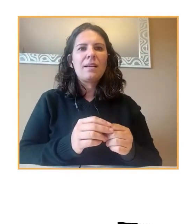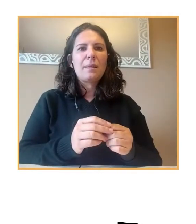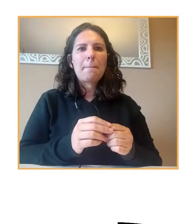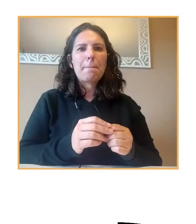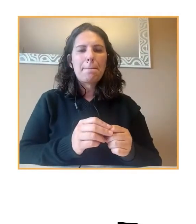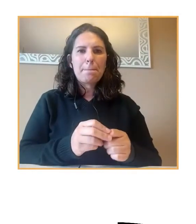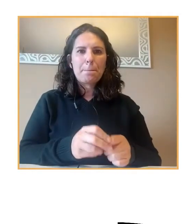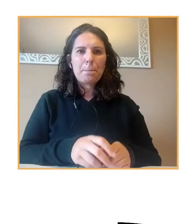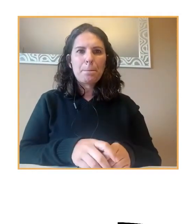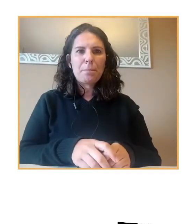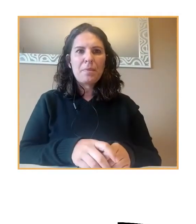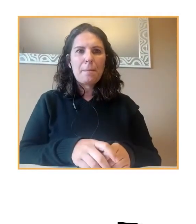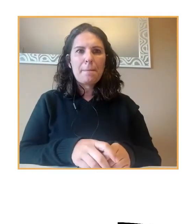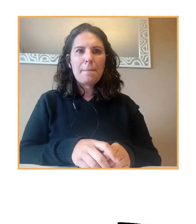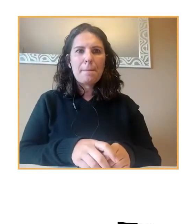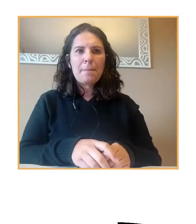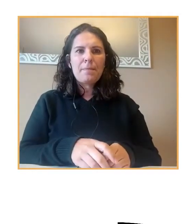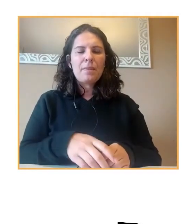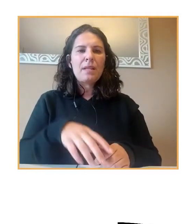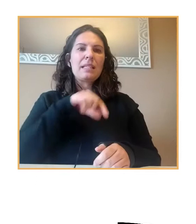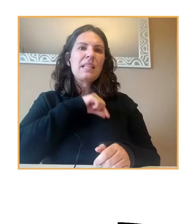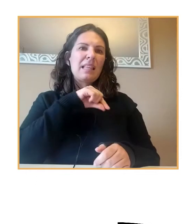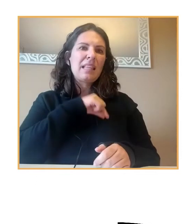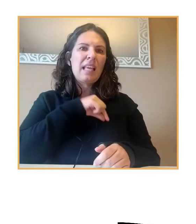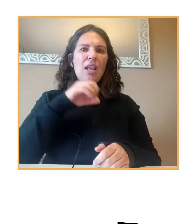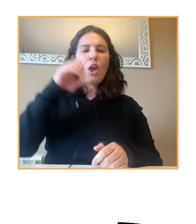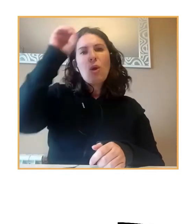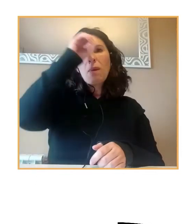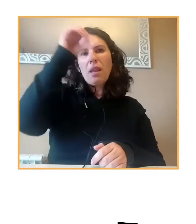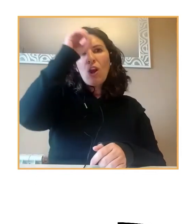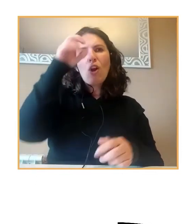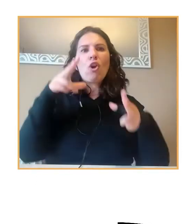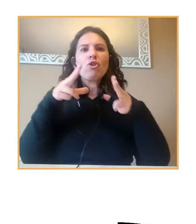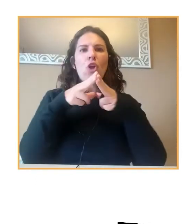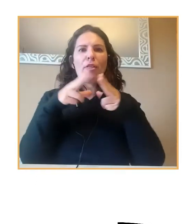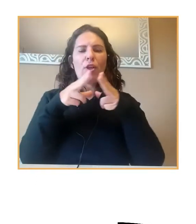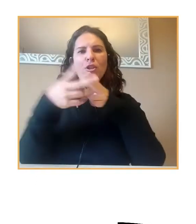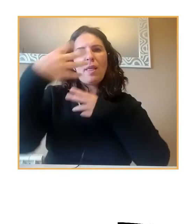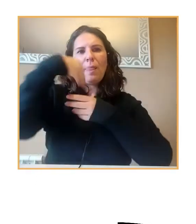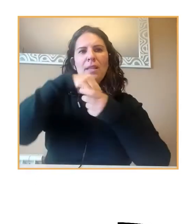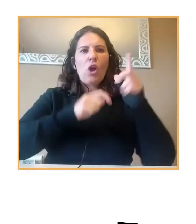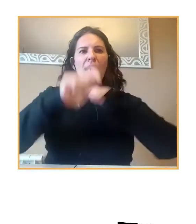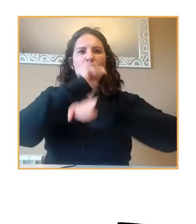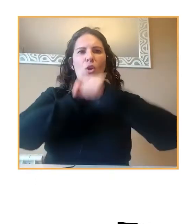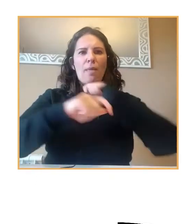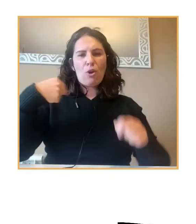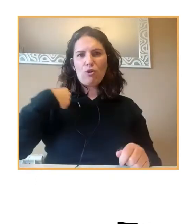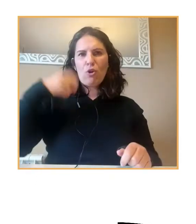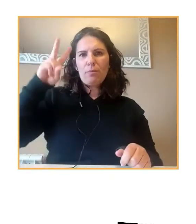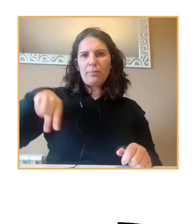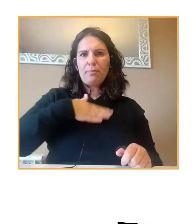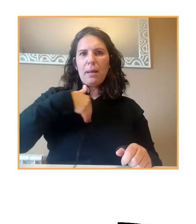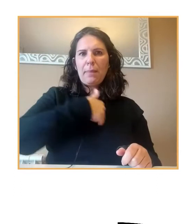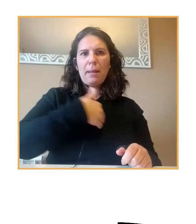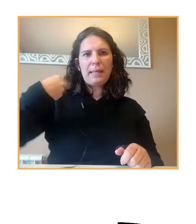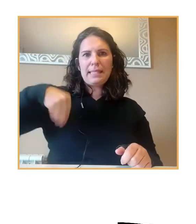lo que es lo sentir y las opiniones de los socios de la asociación que yo he presido y por